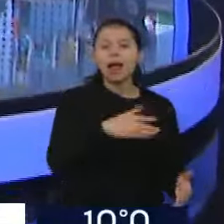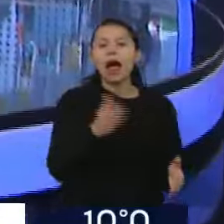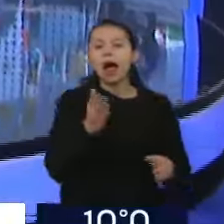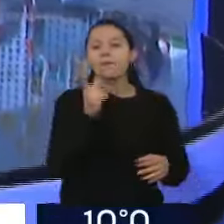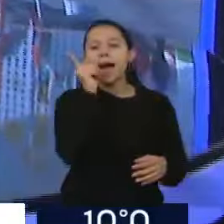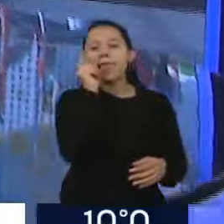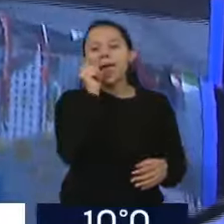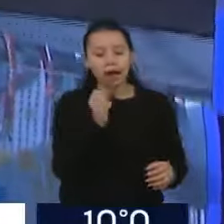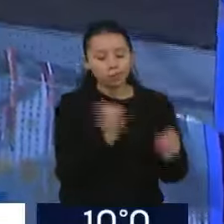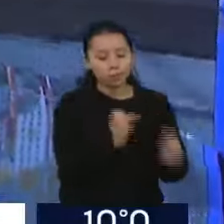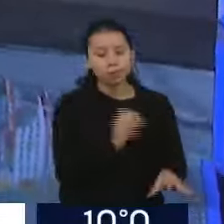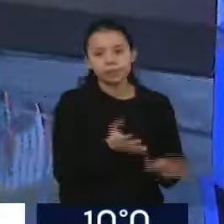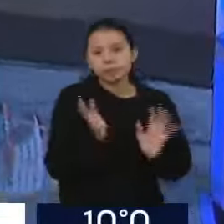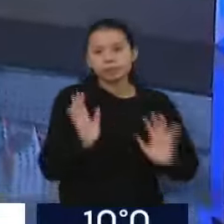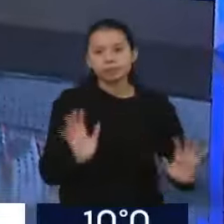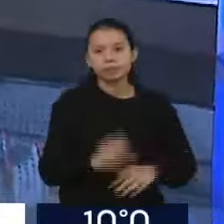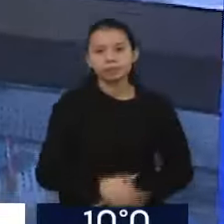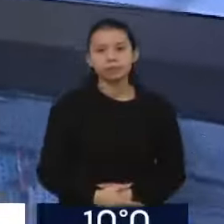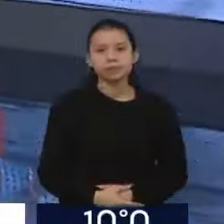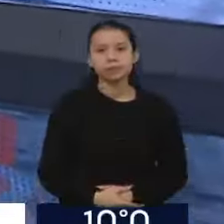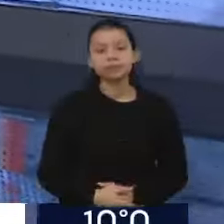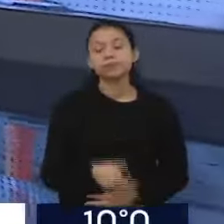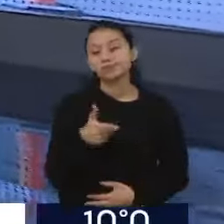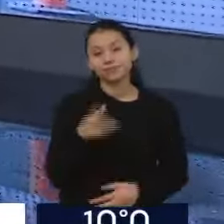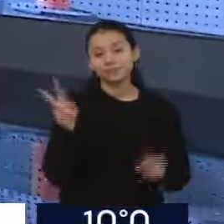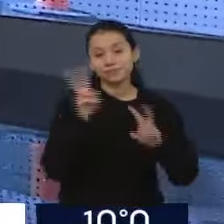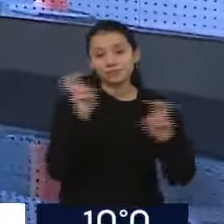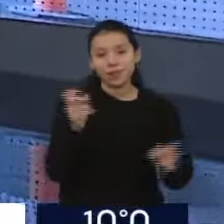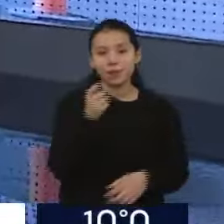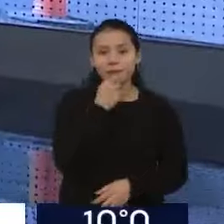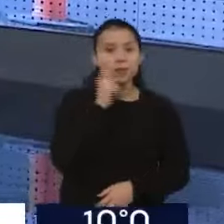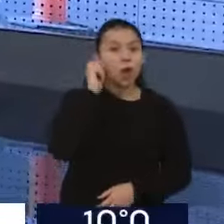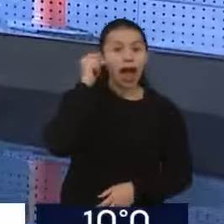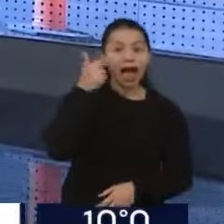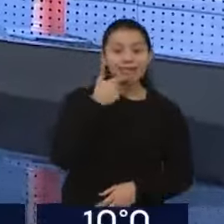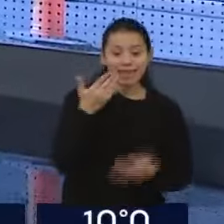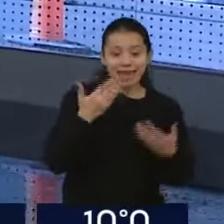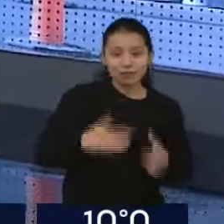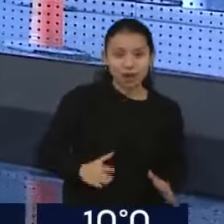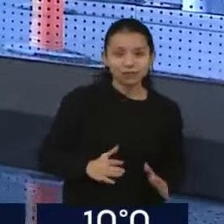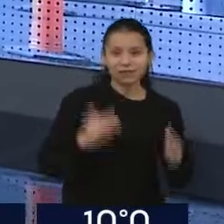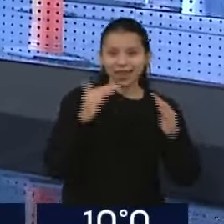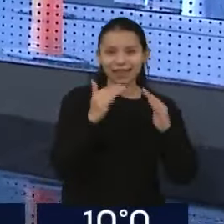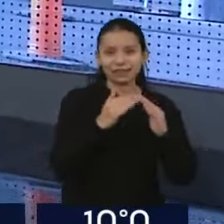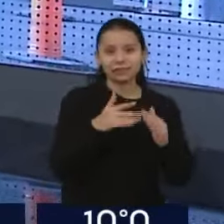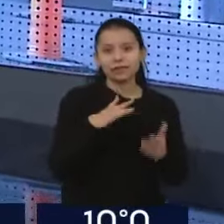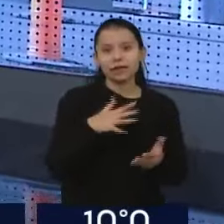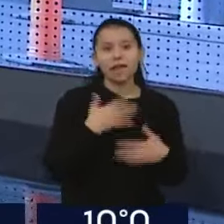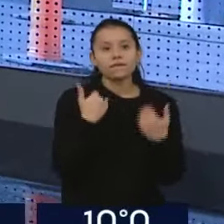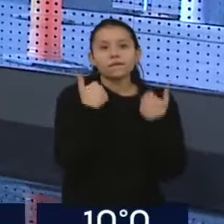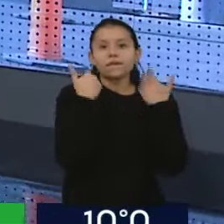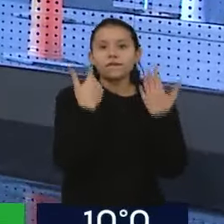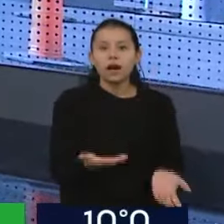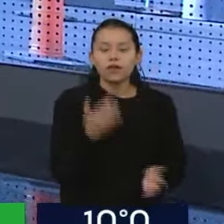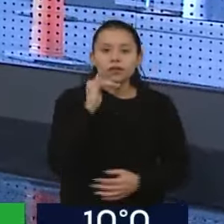Para que entendamos de lo que hablamos cuando decimos si en casa tenemos gas natural, domiciliario, somos unos bendecidos y que en